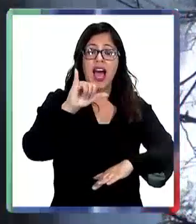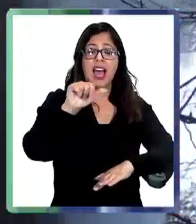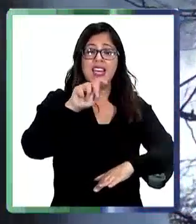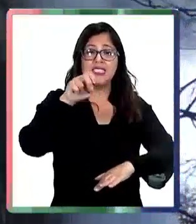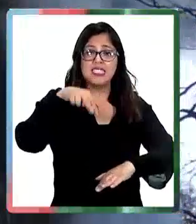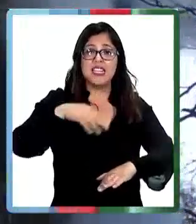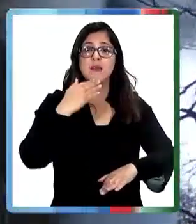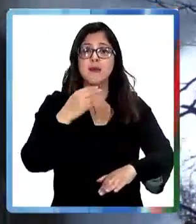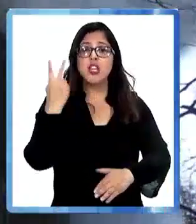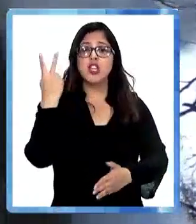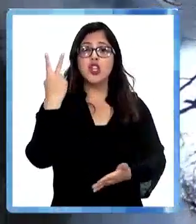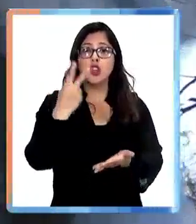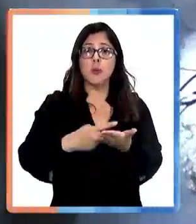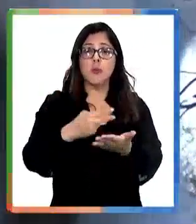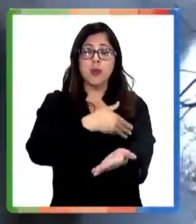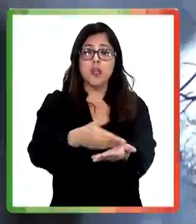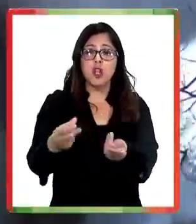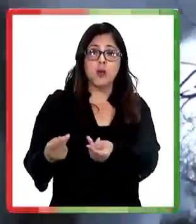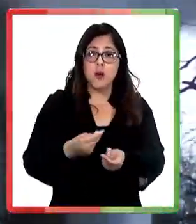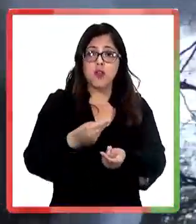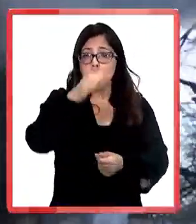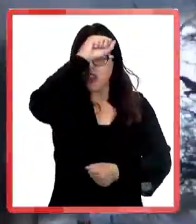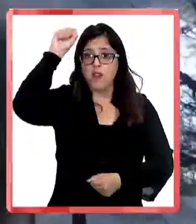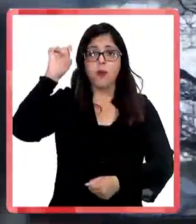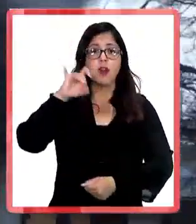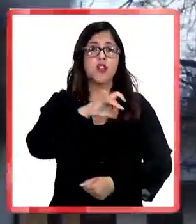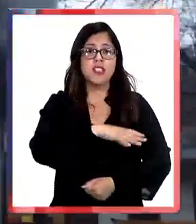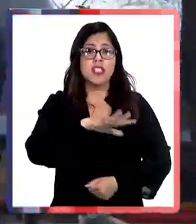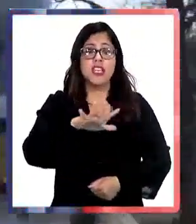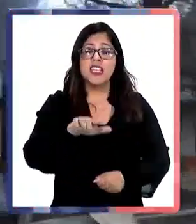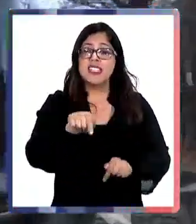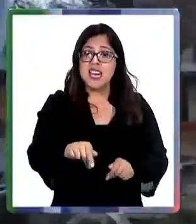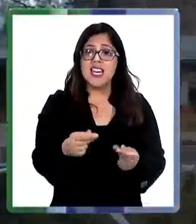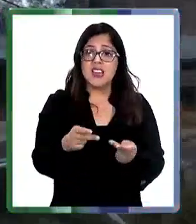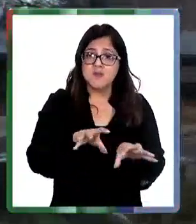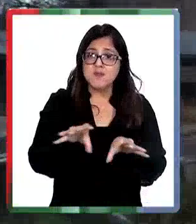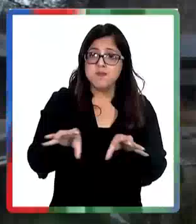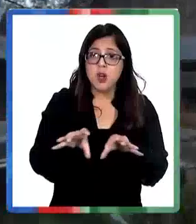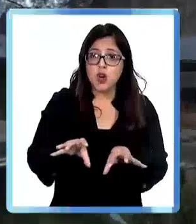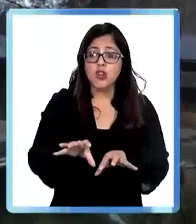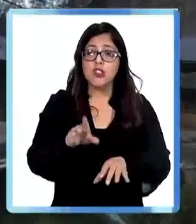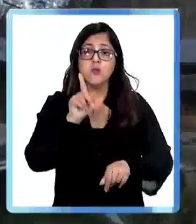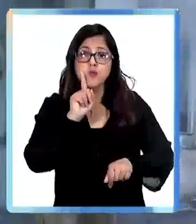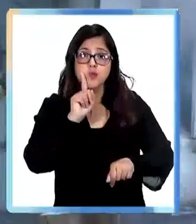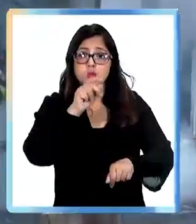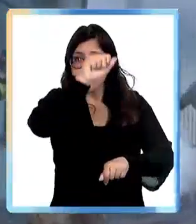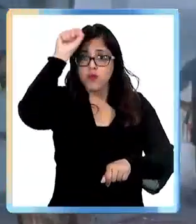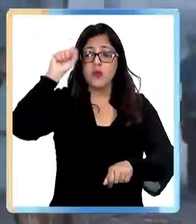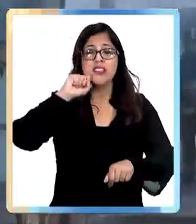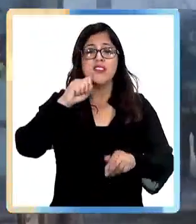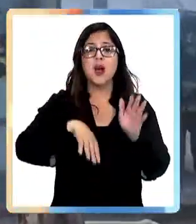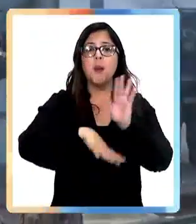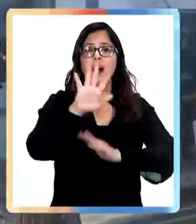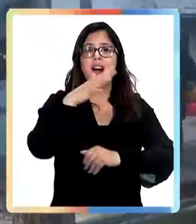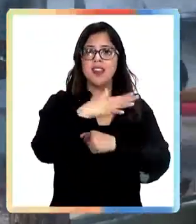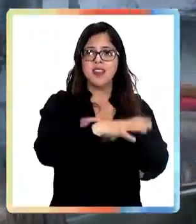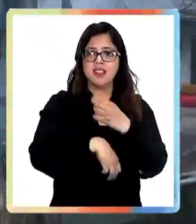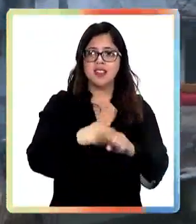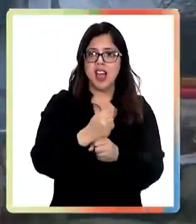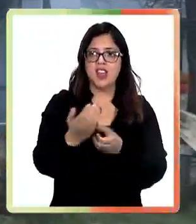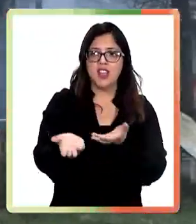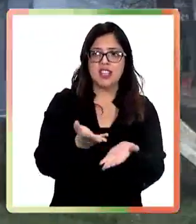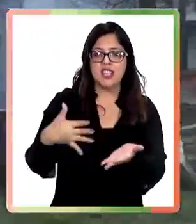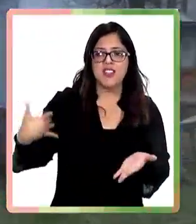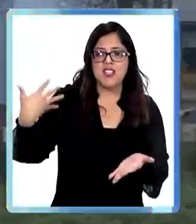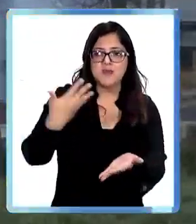años de servicio, por lo que esta renovación de equipos permitirá mejorar el servicio que se presta a la comunidad, que en el último